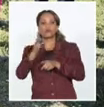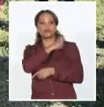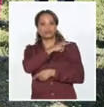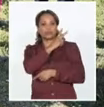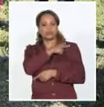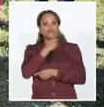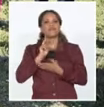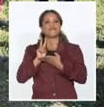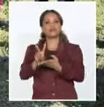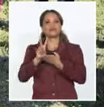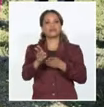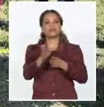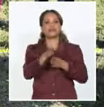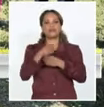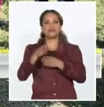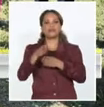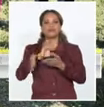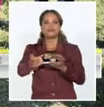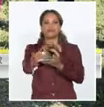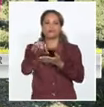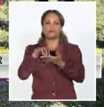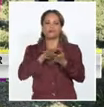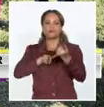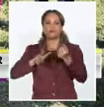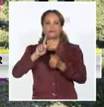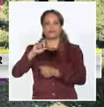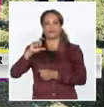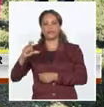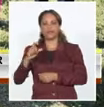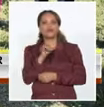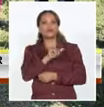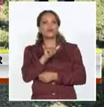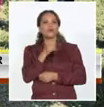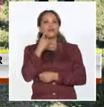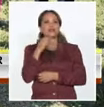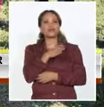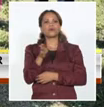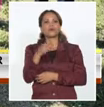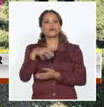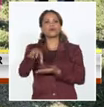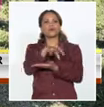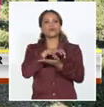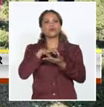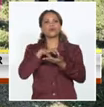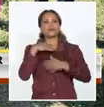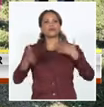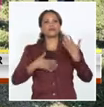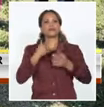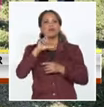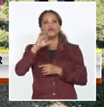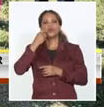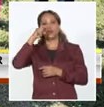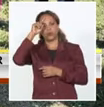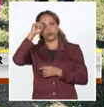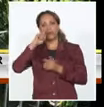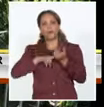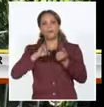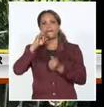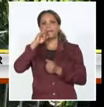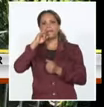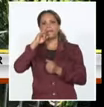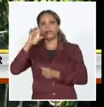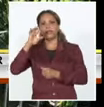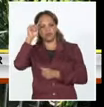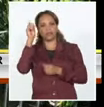interés económico y social del territorio. El también diputado recorrió el sitio recreativo Los Pinos, remozado y con múltiples